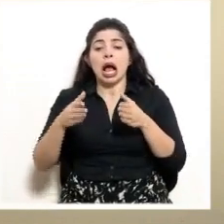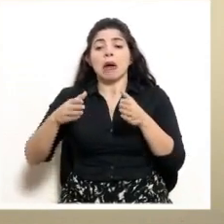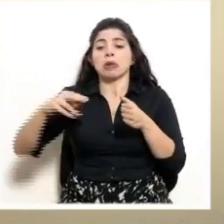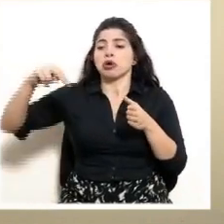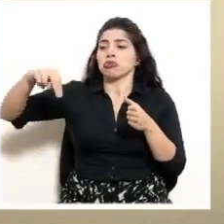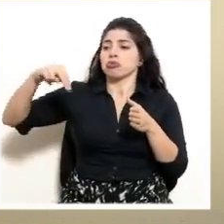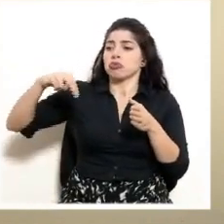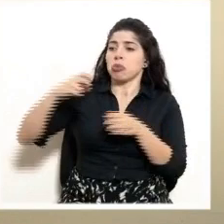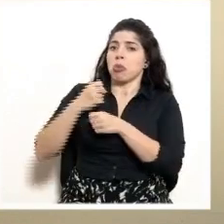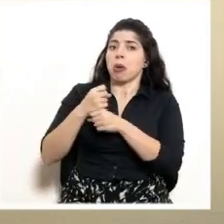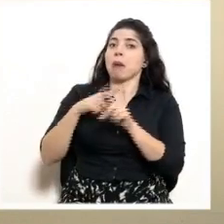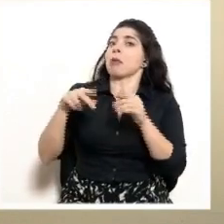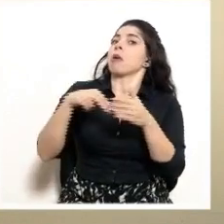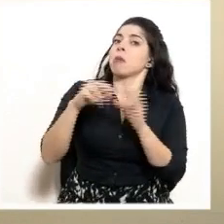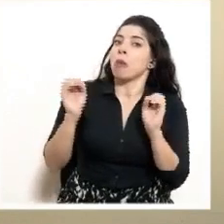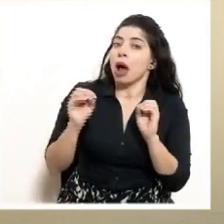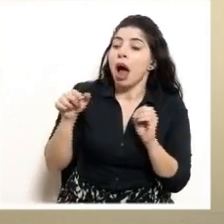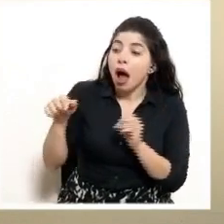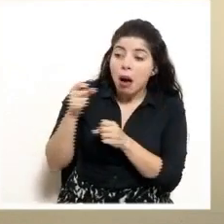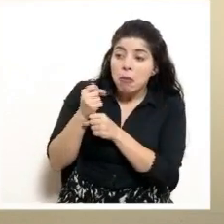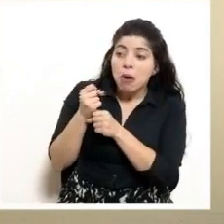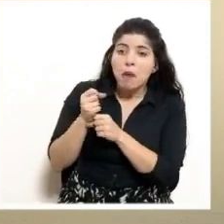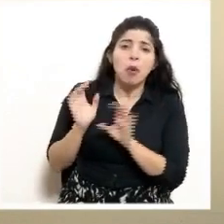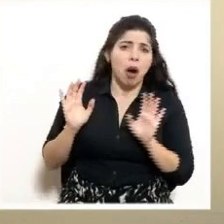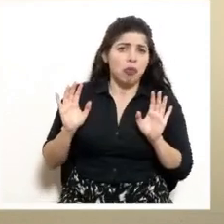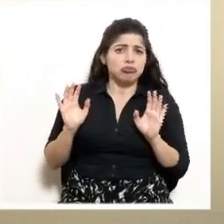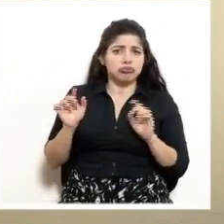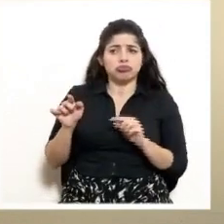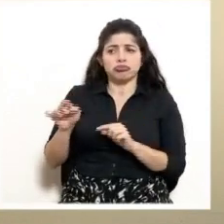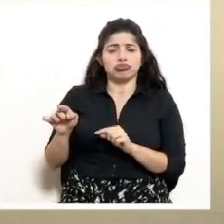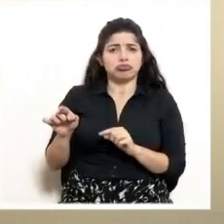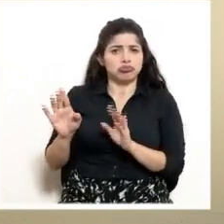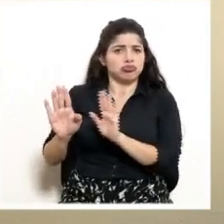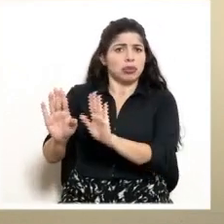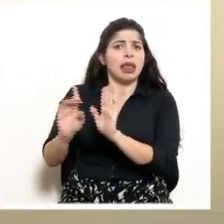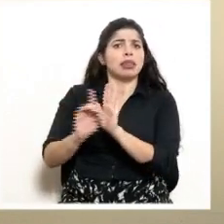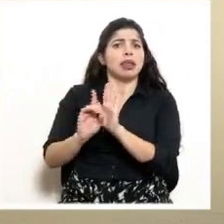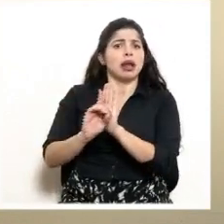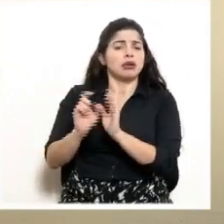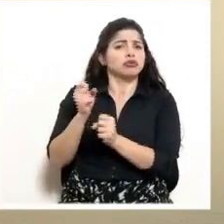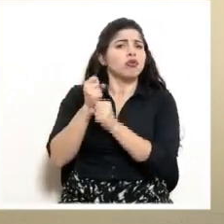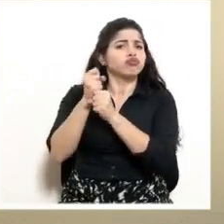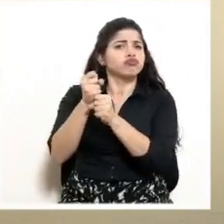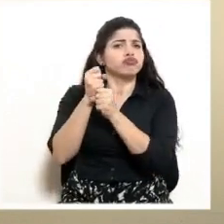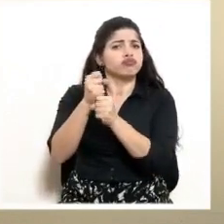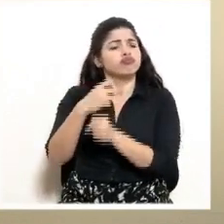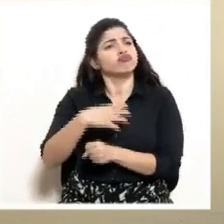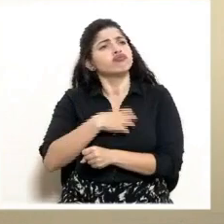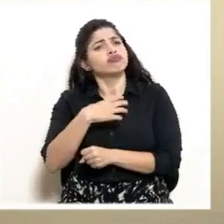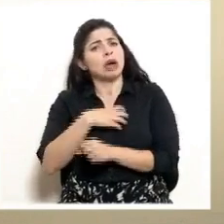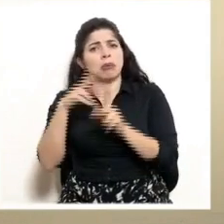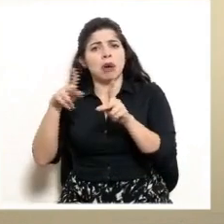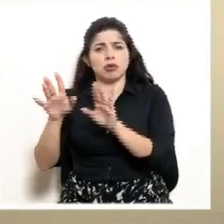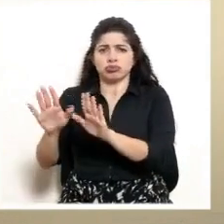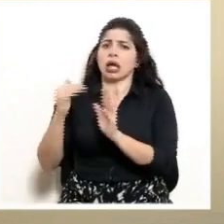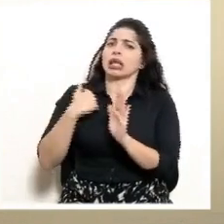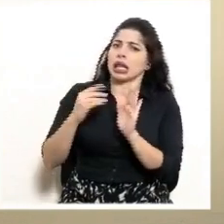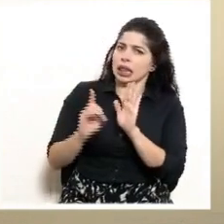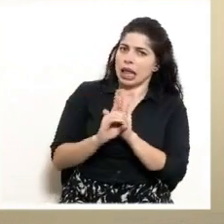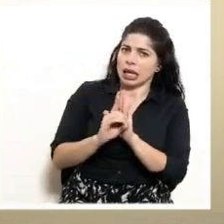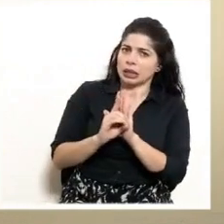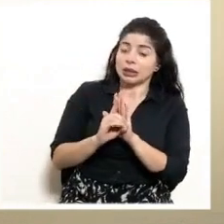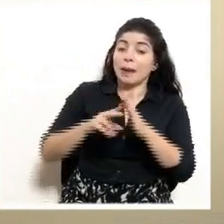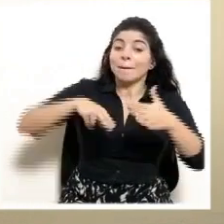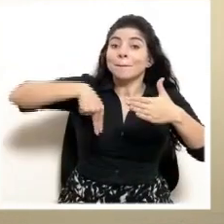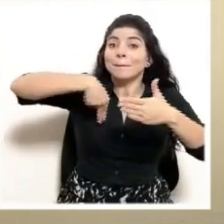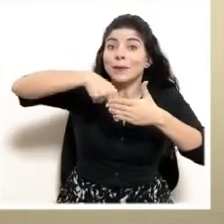no bloquearon y en ese caso, pues eso es parte del derecho de manifestarse y de expresarse de la gente. El